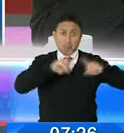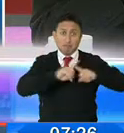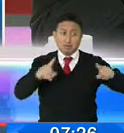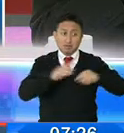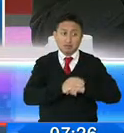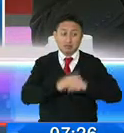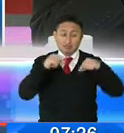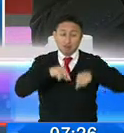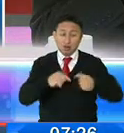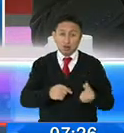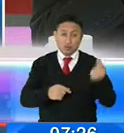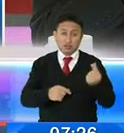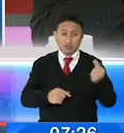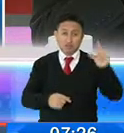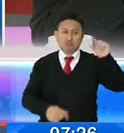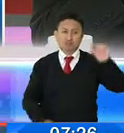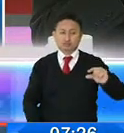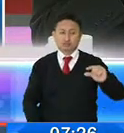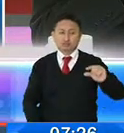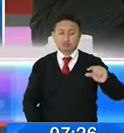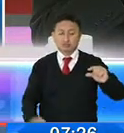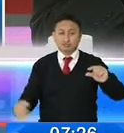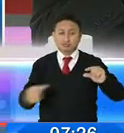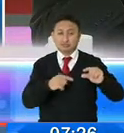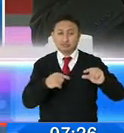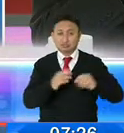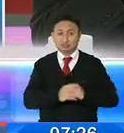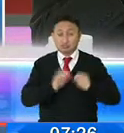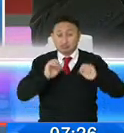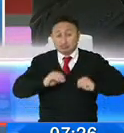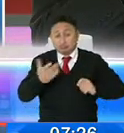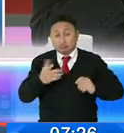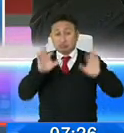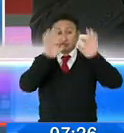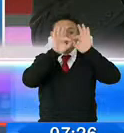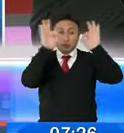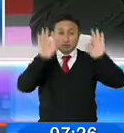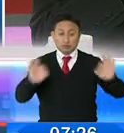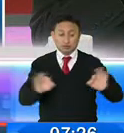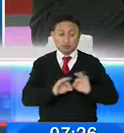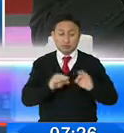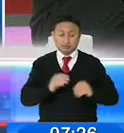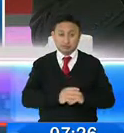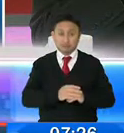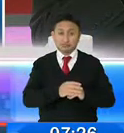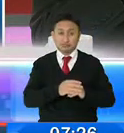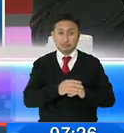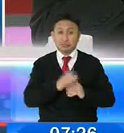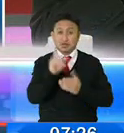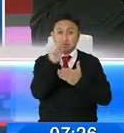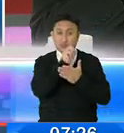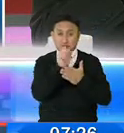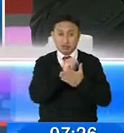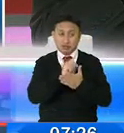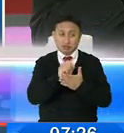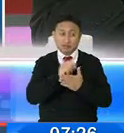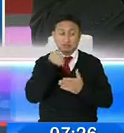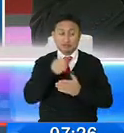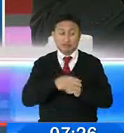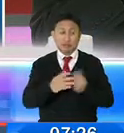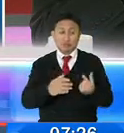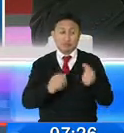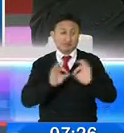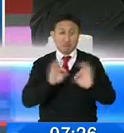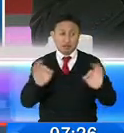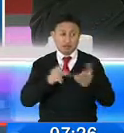no han tenido utilidad, deberán declarar, por supuesto, en el formulario para identificar si no tuvieron utilidad, pero no